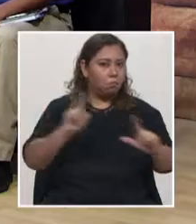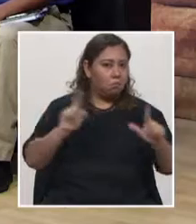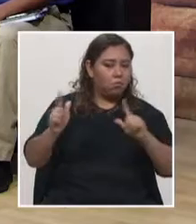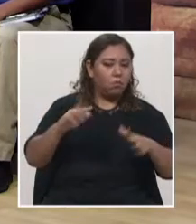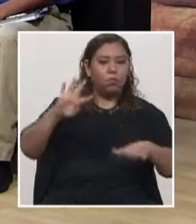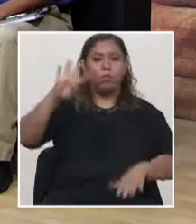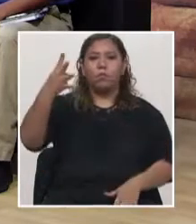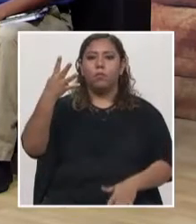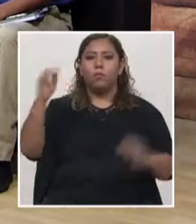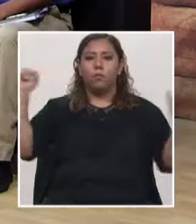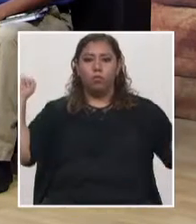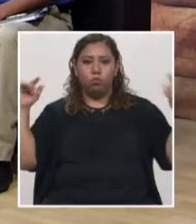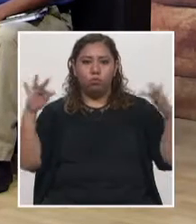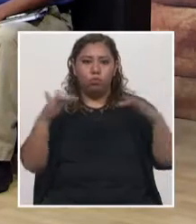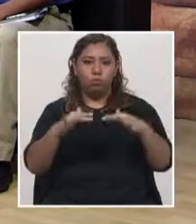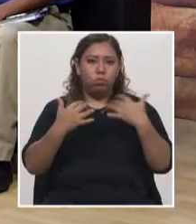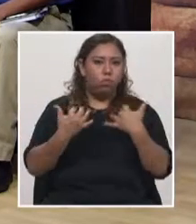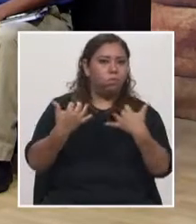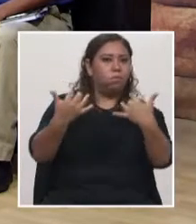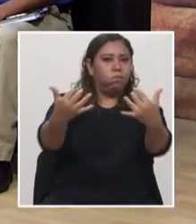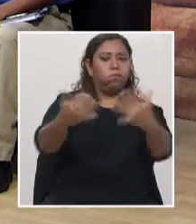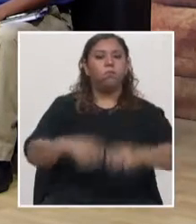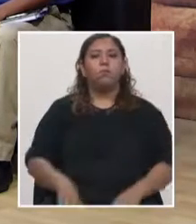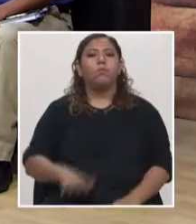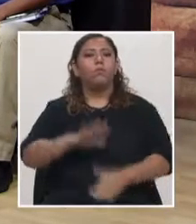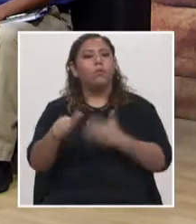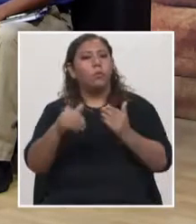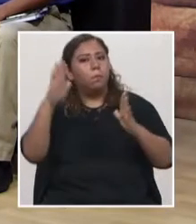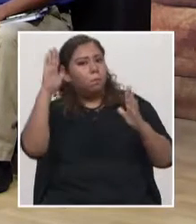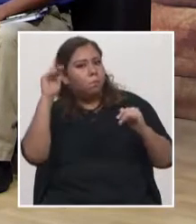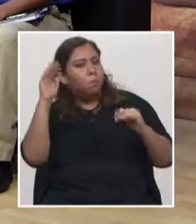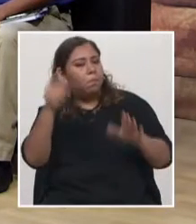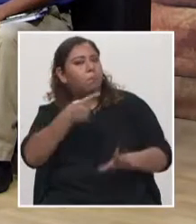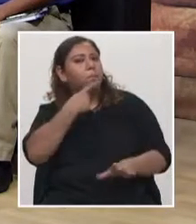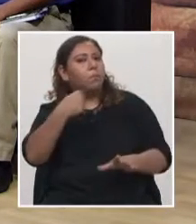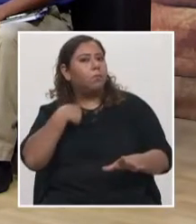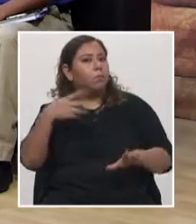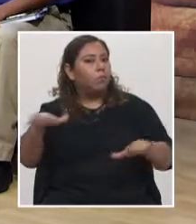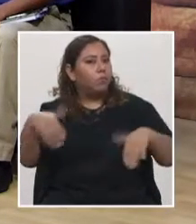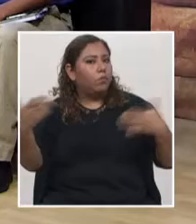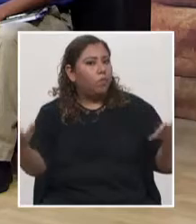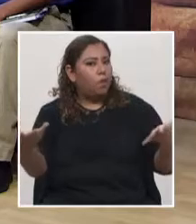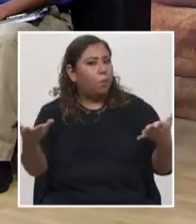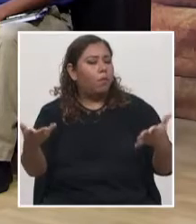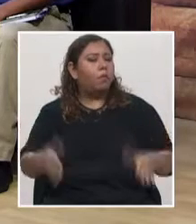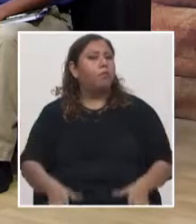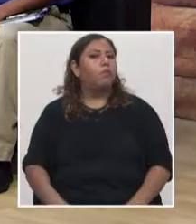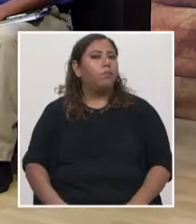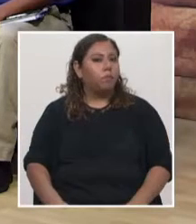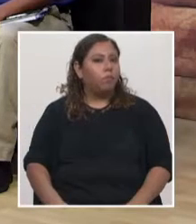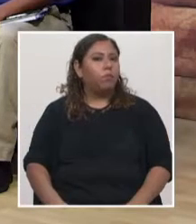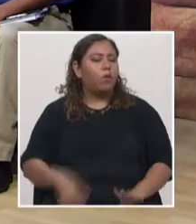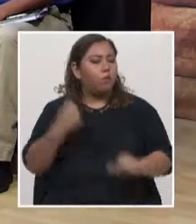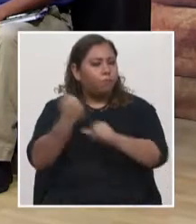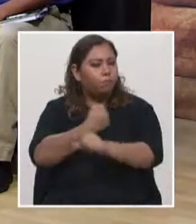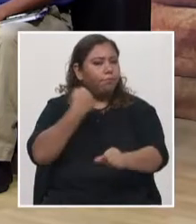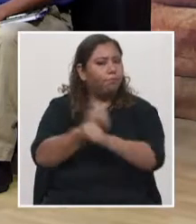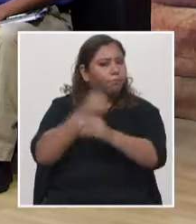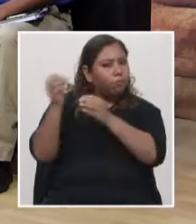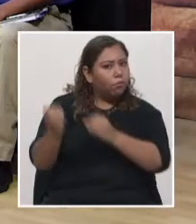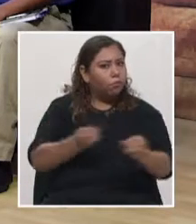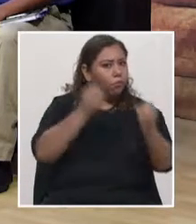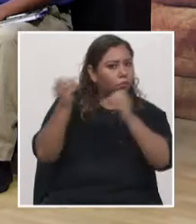congreso. Toda una expectativa. Cuénteme cómo ha sido la organización Honduras, logra ser sede de este cuarto congreso